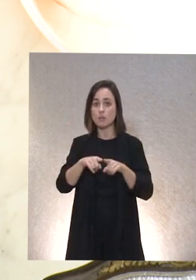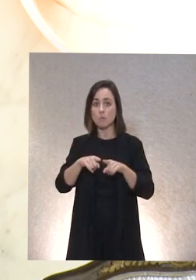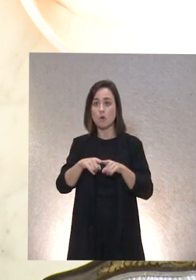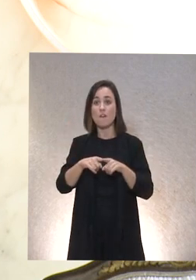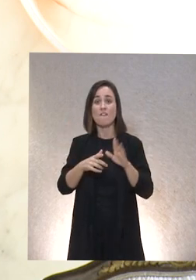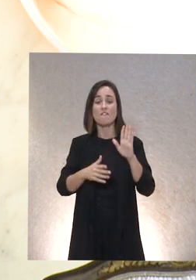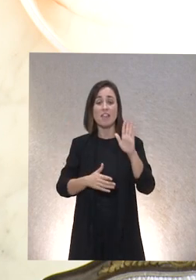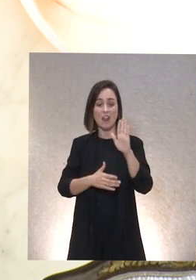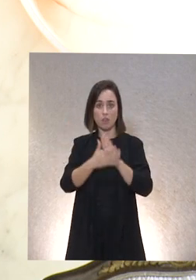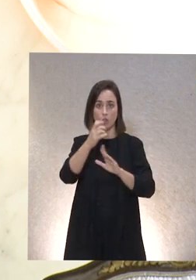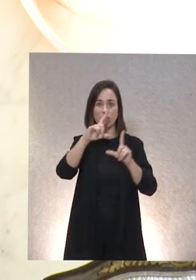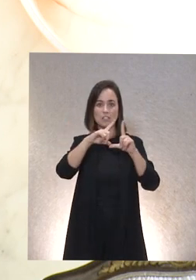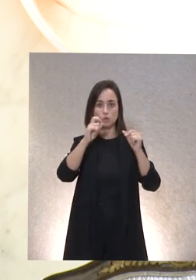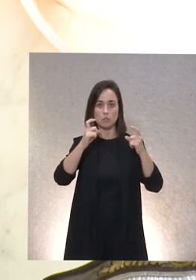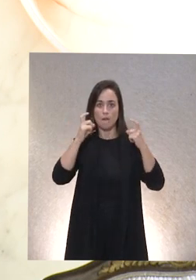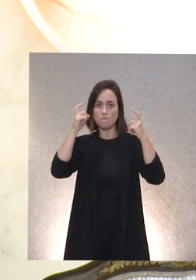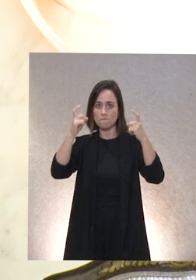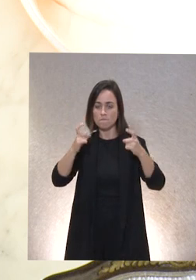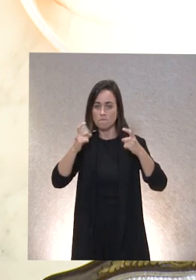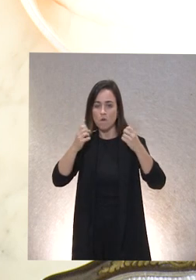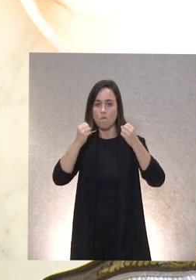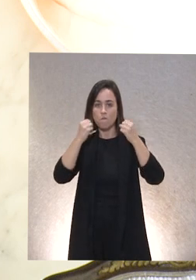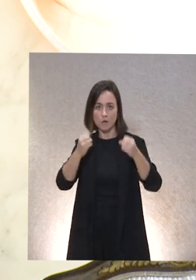hecho la Federación de Asturias por